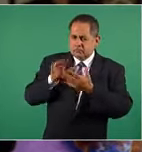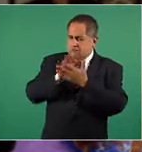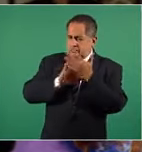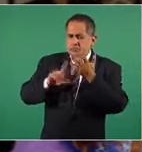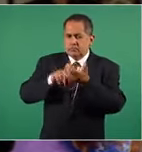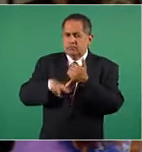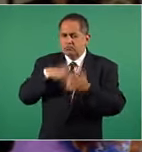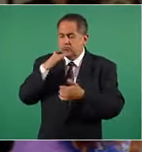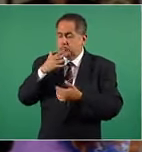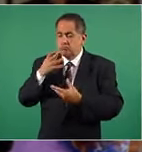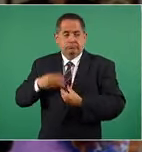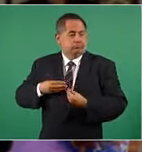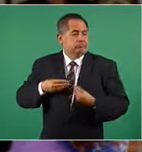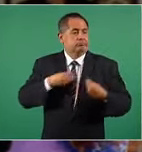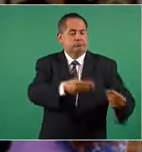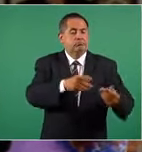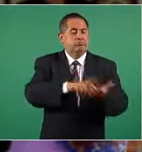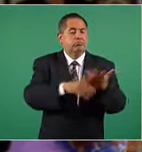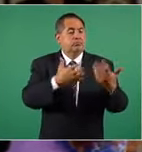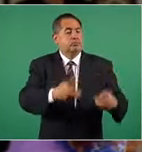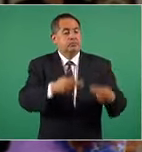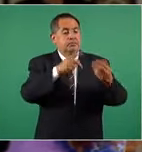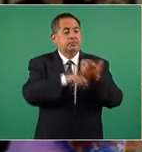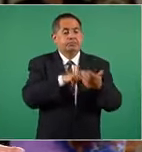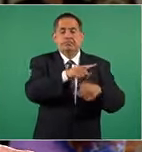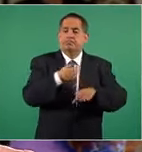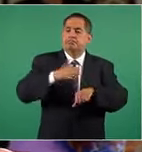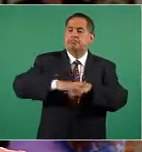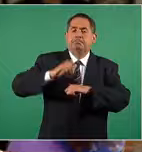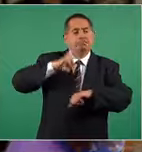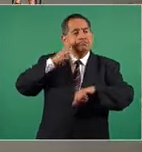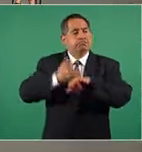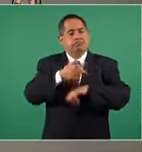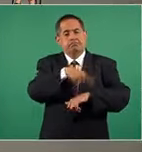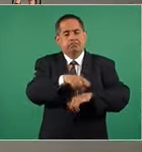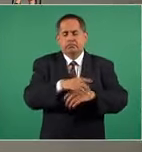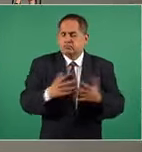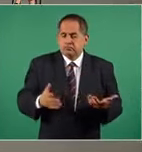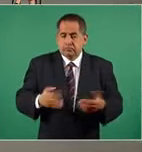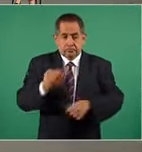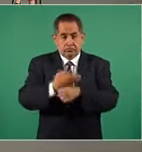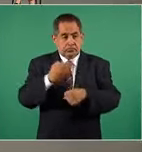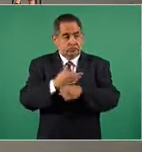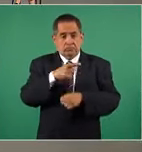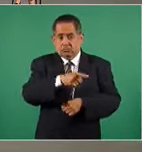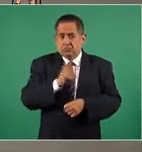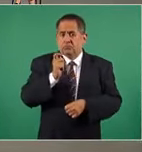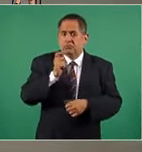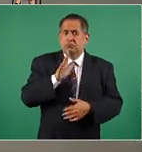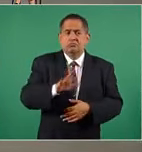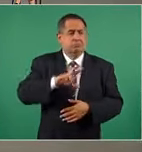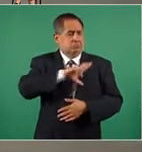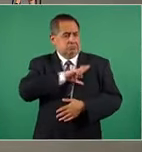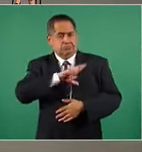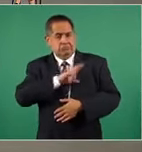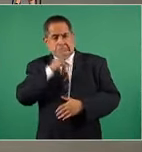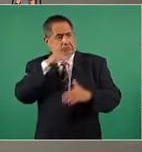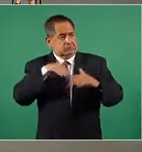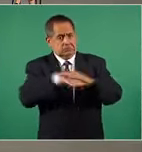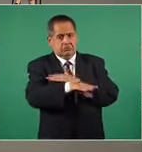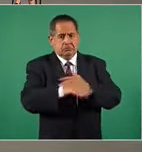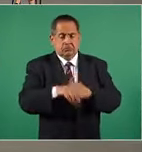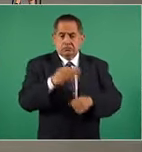corrupta el parque a una empresa que lo administre. El asunto es que el parque ahora es privado y está en un proceso de